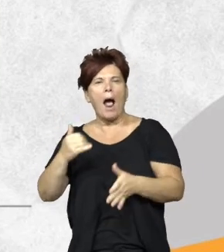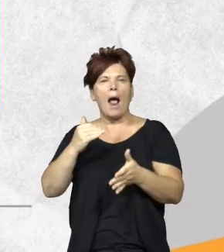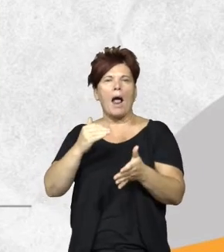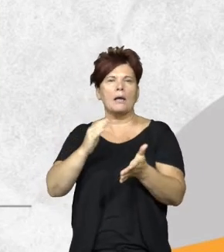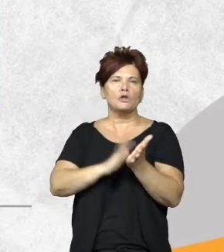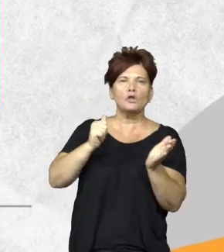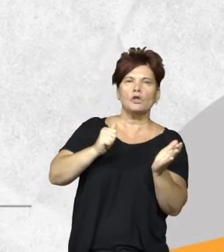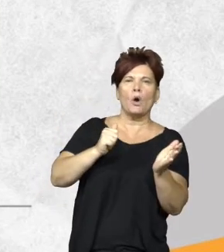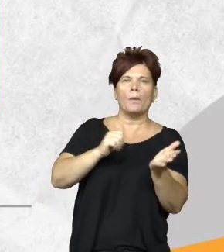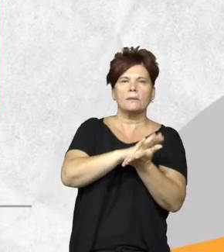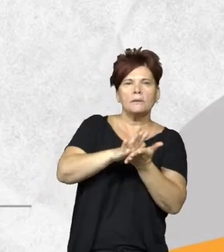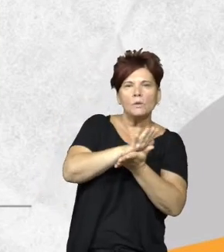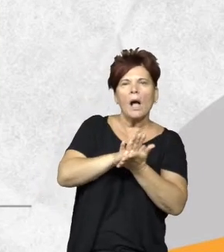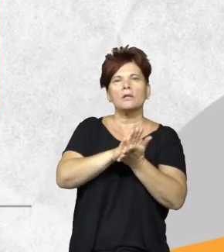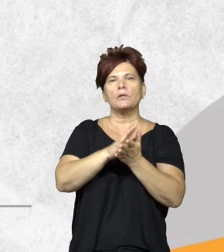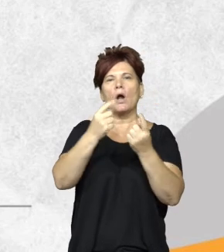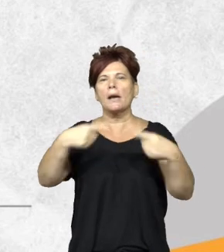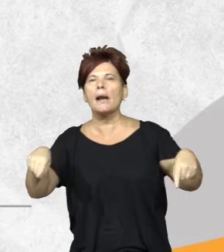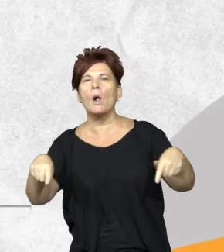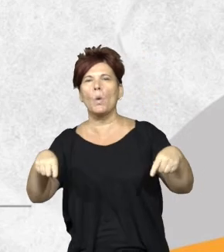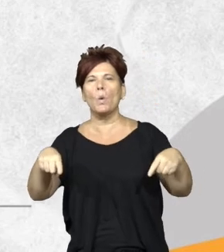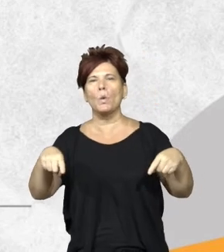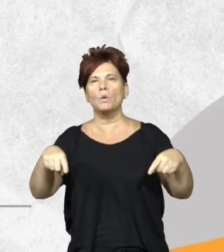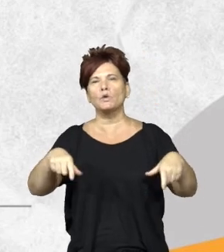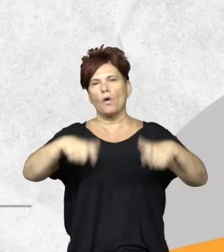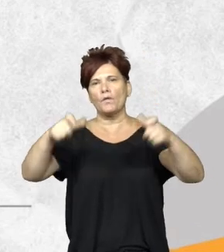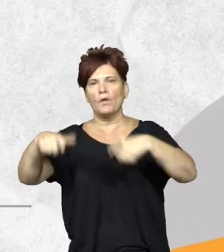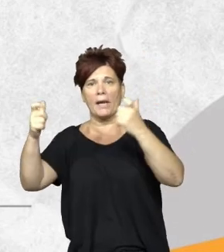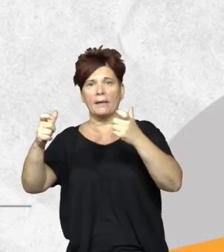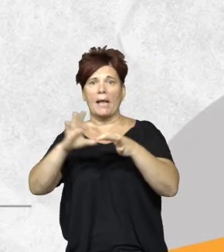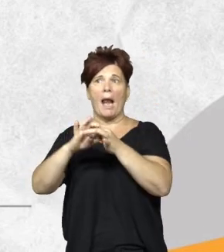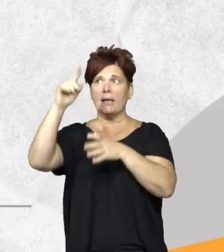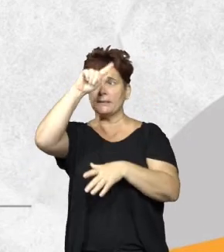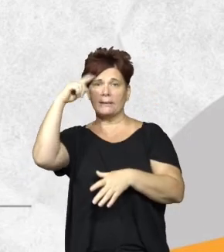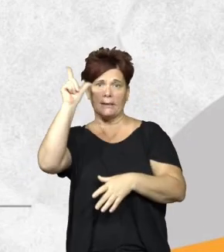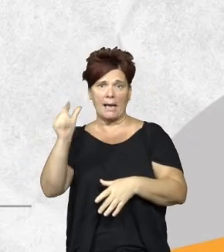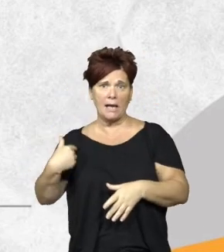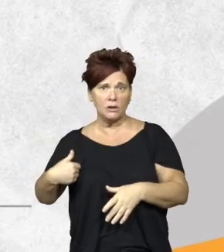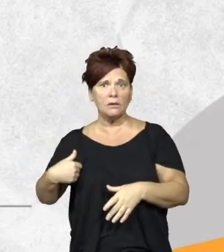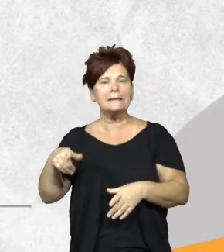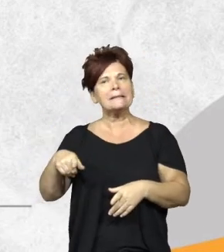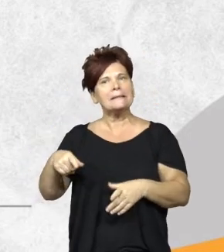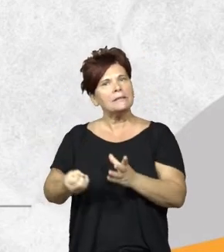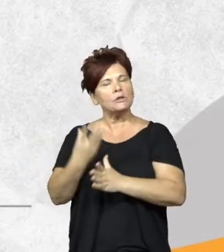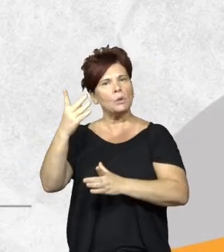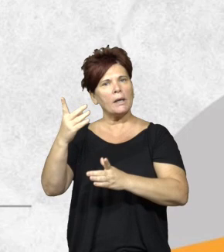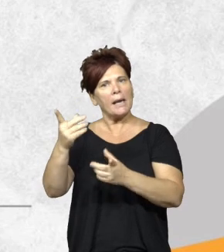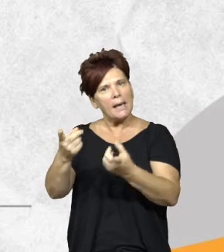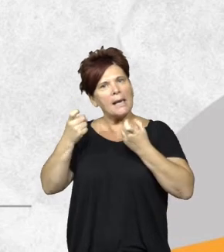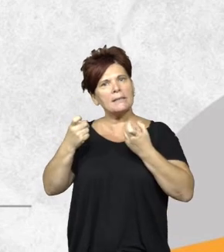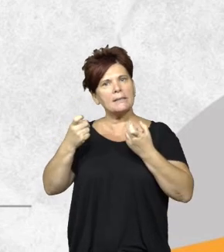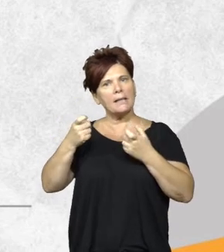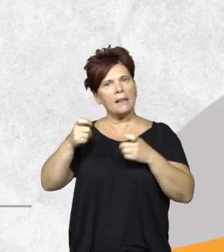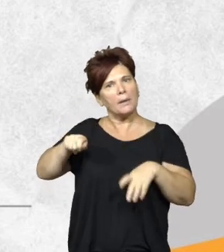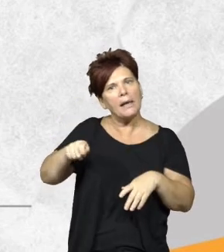sobre las tendencias sobre estos recursos forestales a nivel nacional surge como una necesidad tanto para la